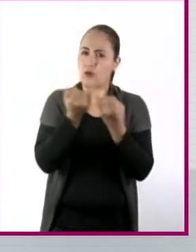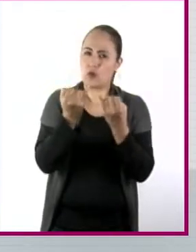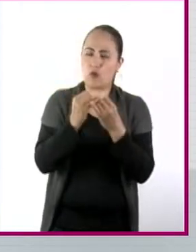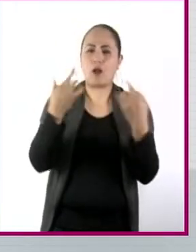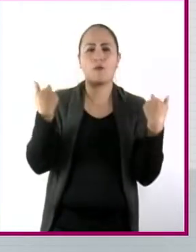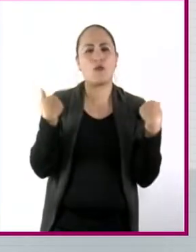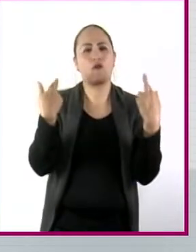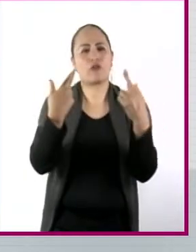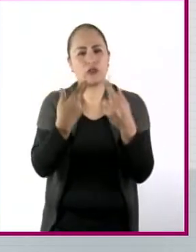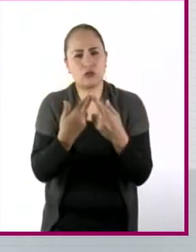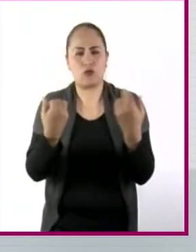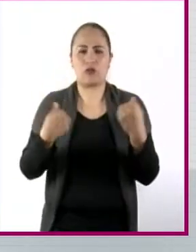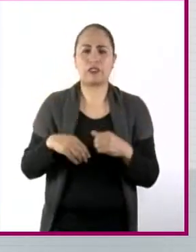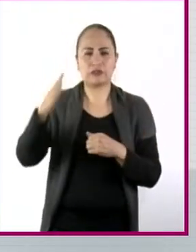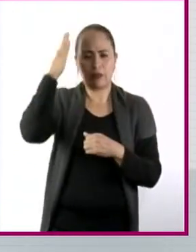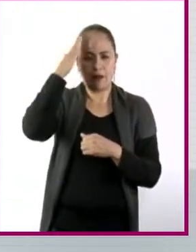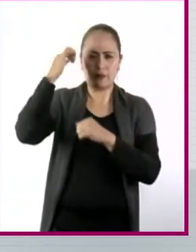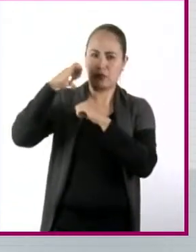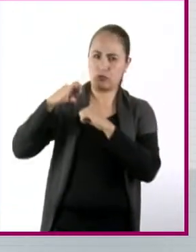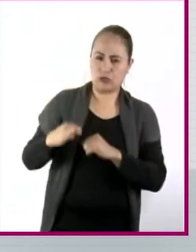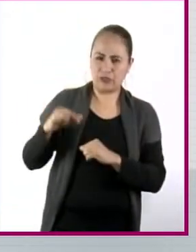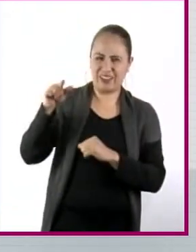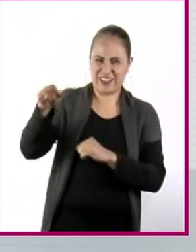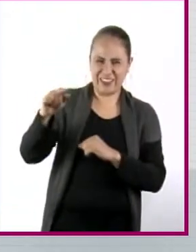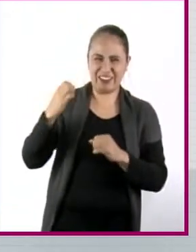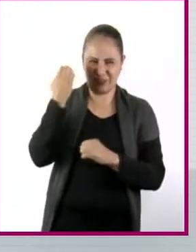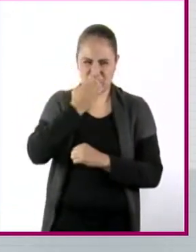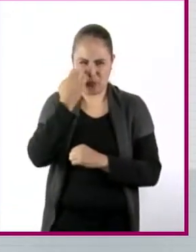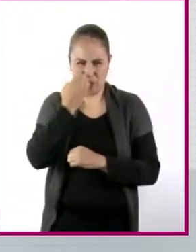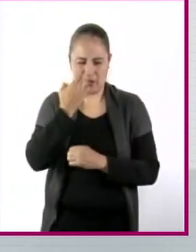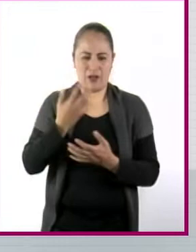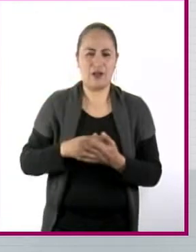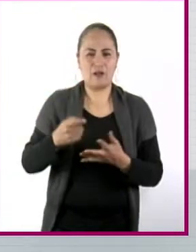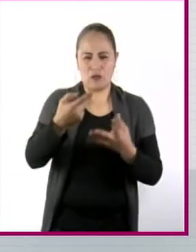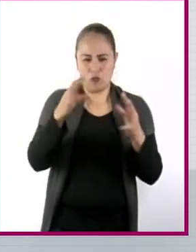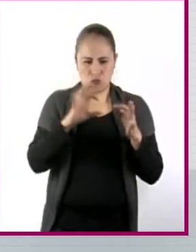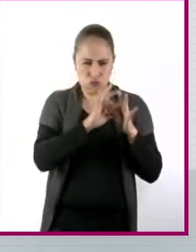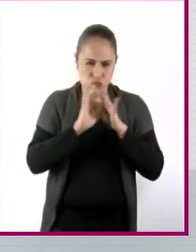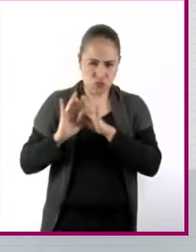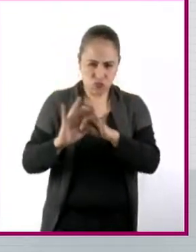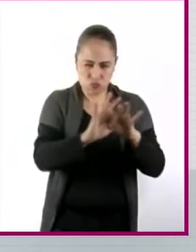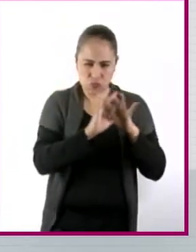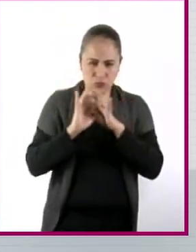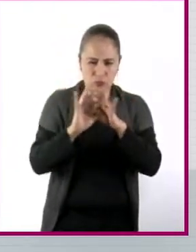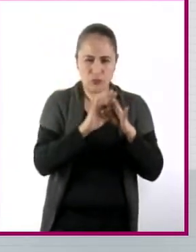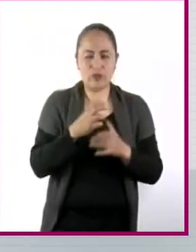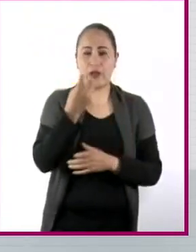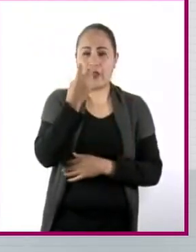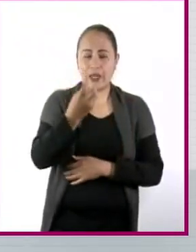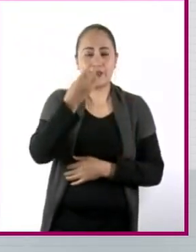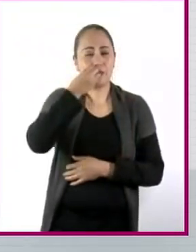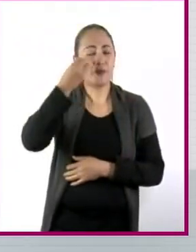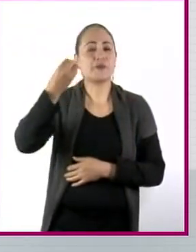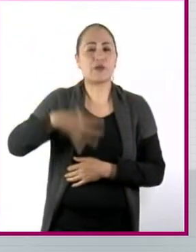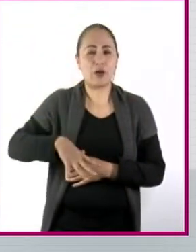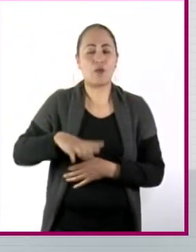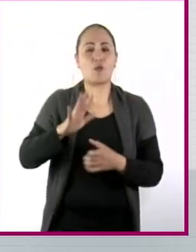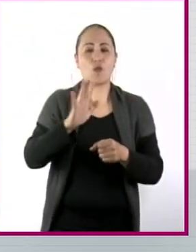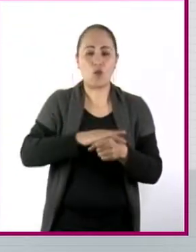de la mano con profesores, vas de la mano con las autoridades, ¿no? De las instituciones. Y esto es algo bien padre porque se genera